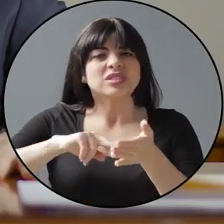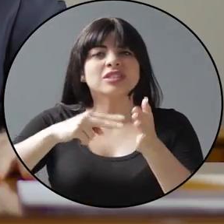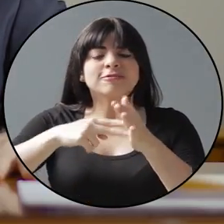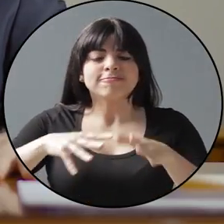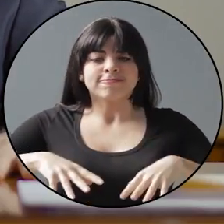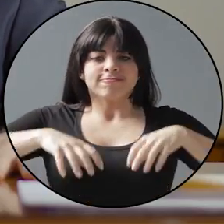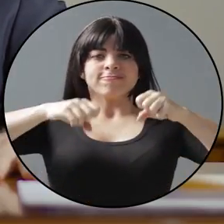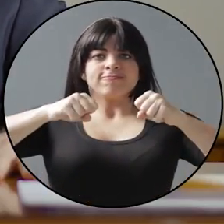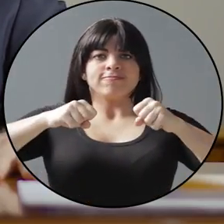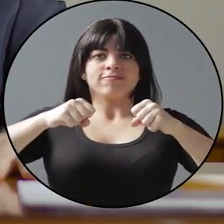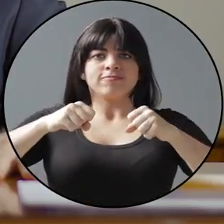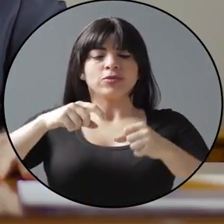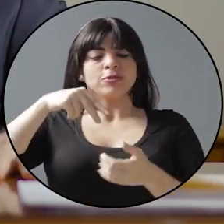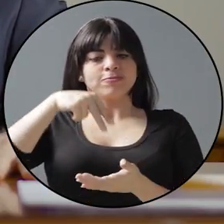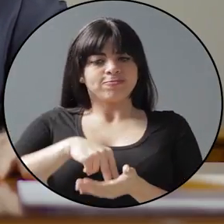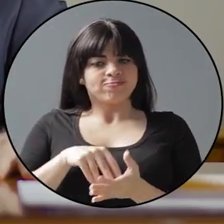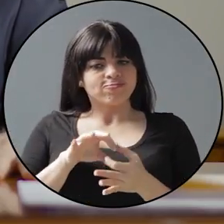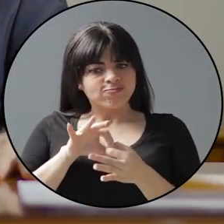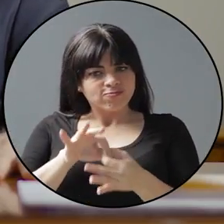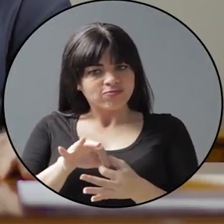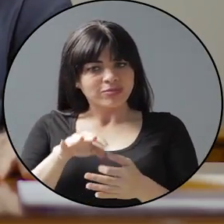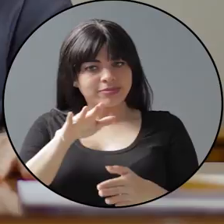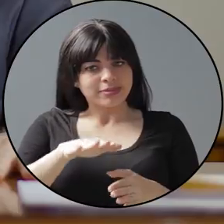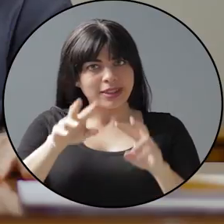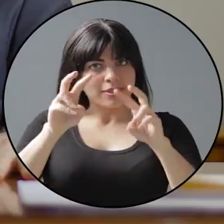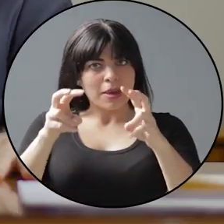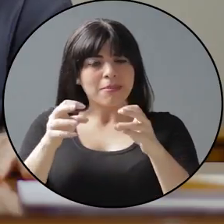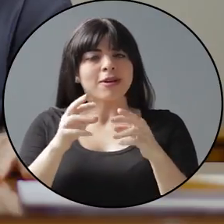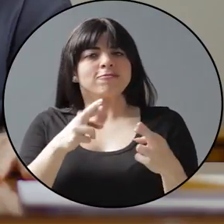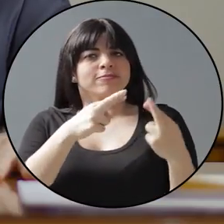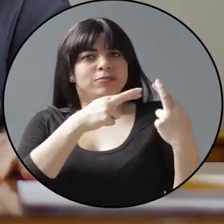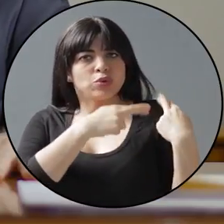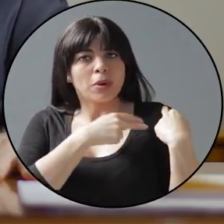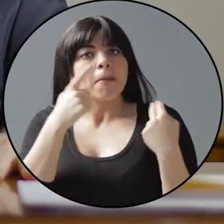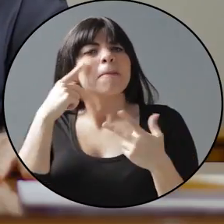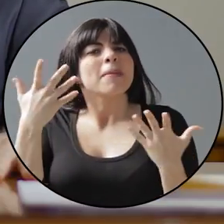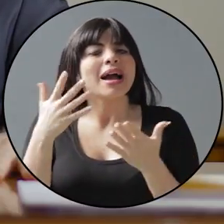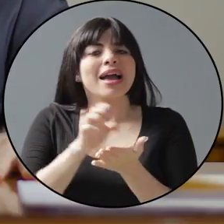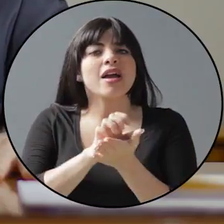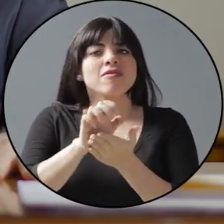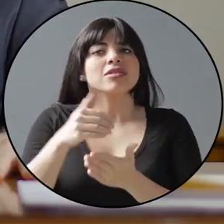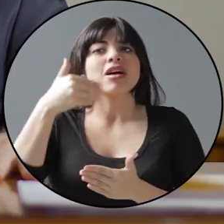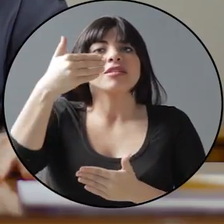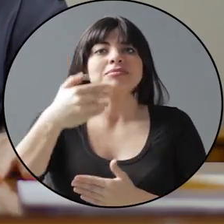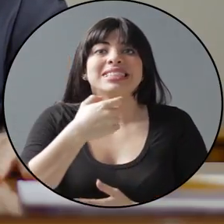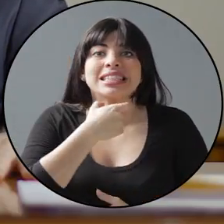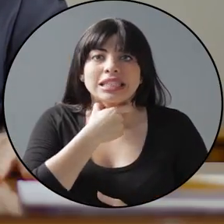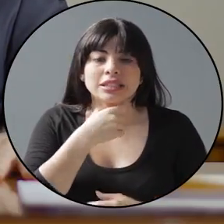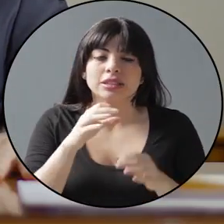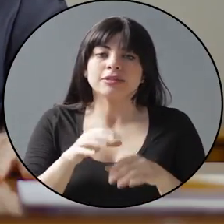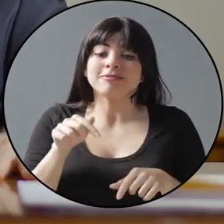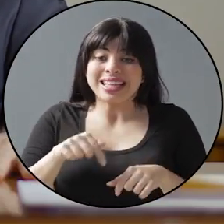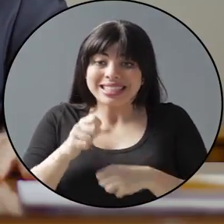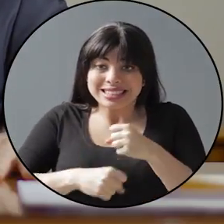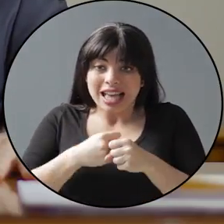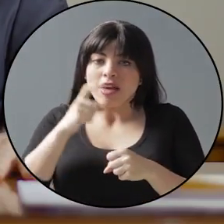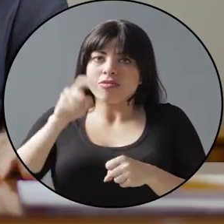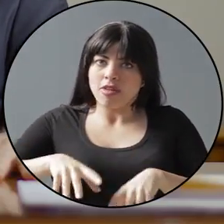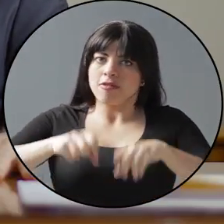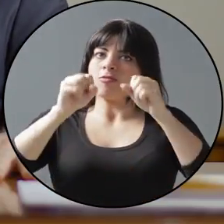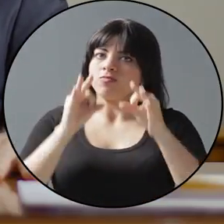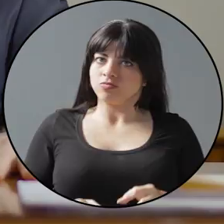es, asumir una posición responsable para evitar una crisis si no tomamos decisiones este año.